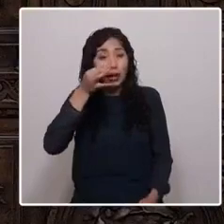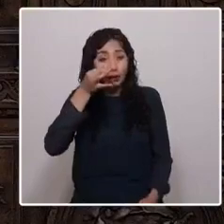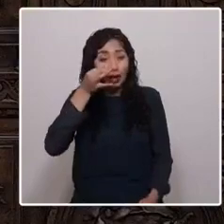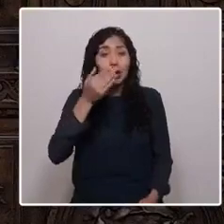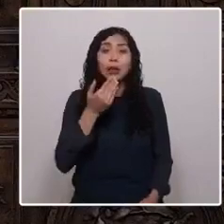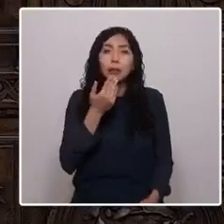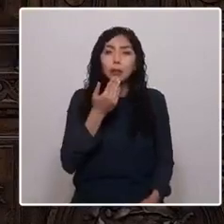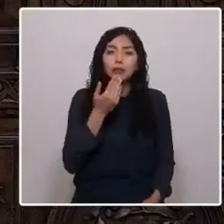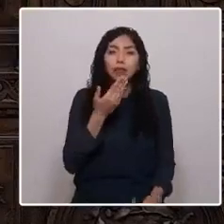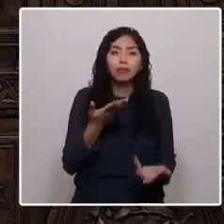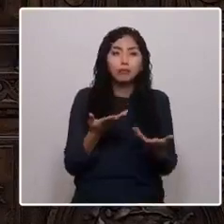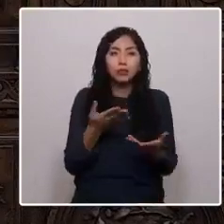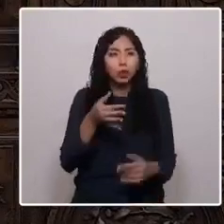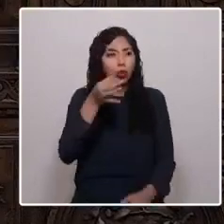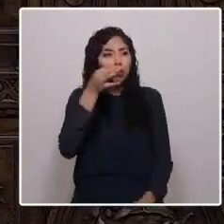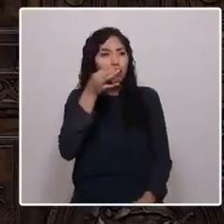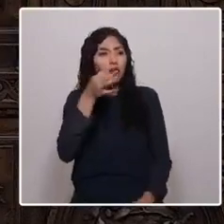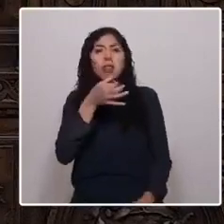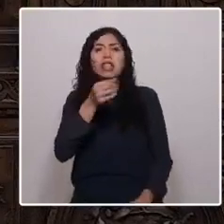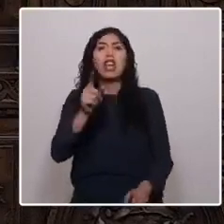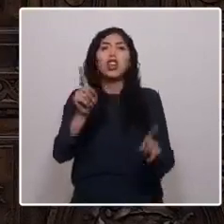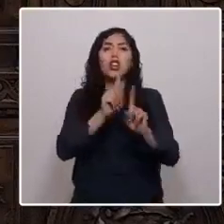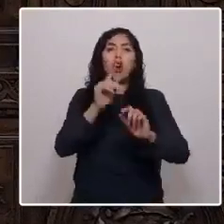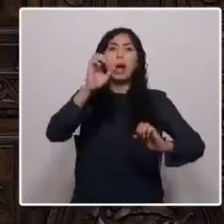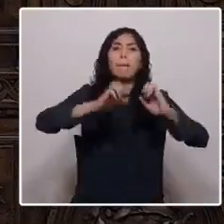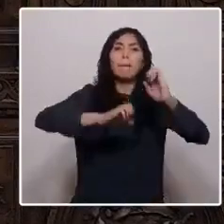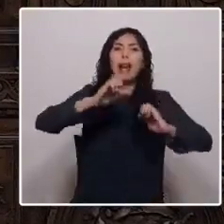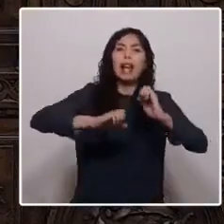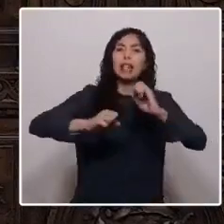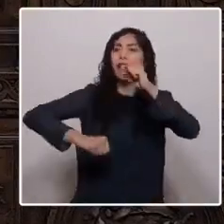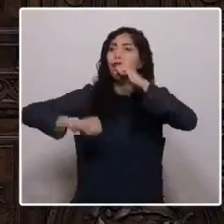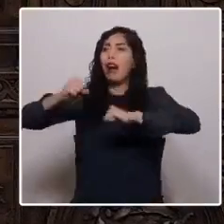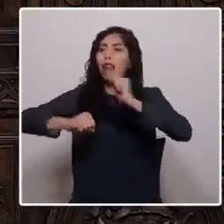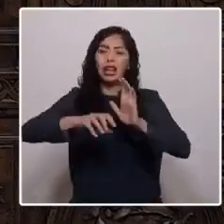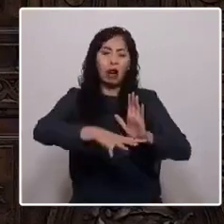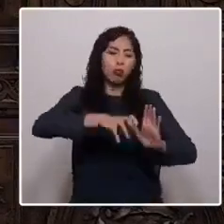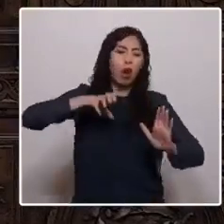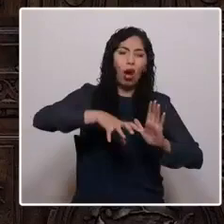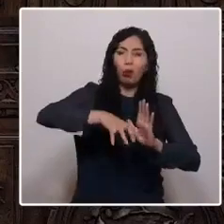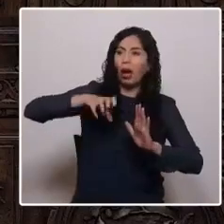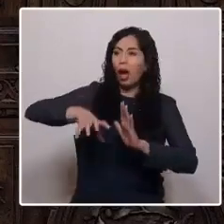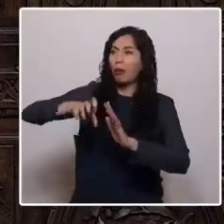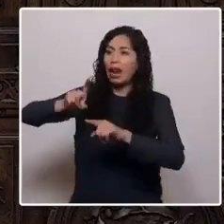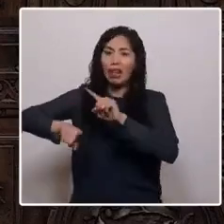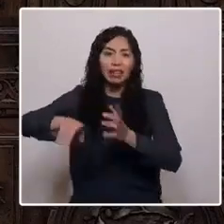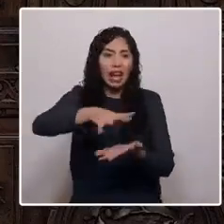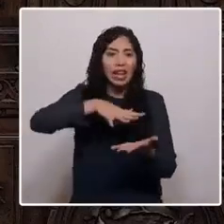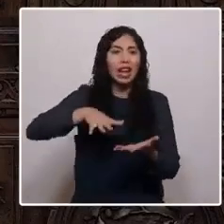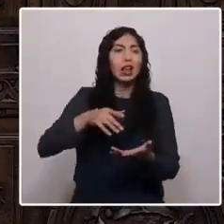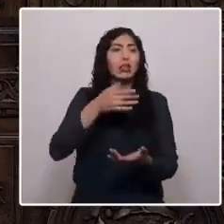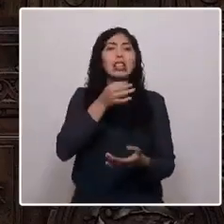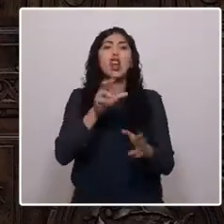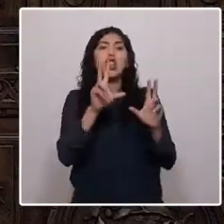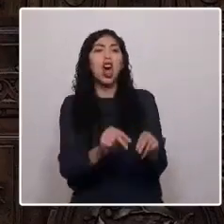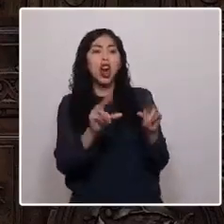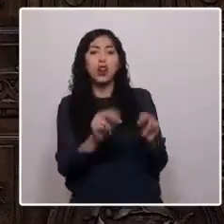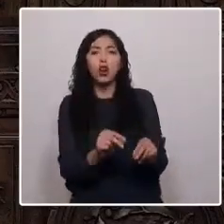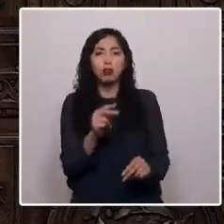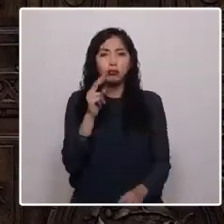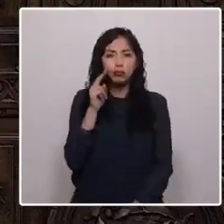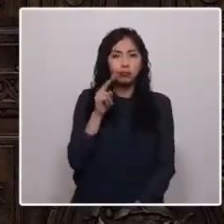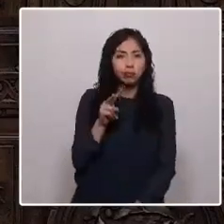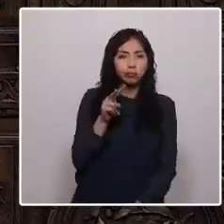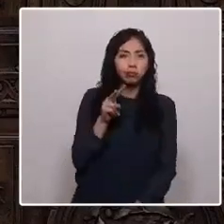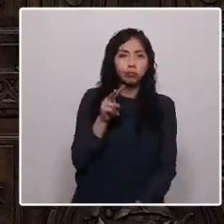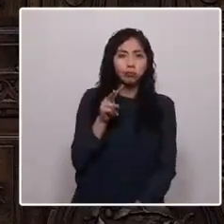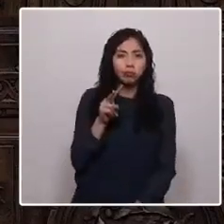escucho no al extractivismo, no al monocultivo de Frentor, es decir, no